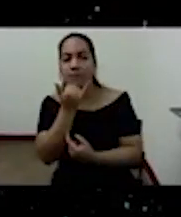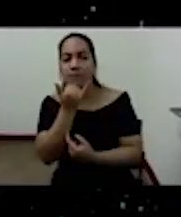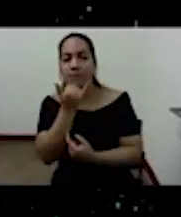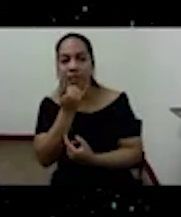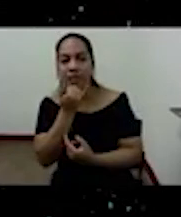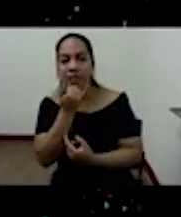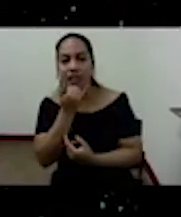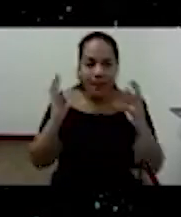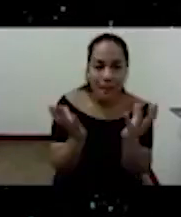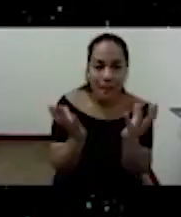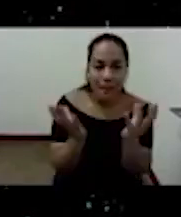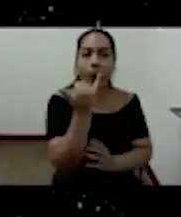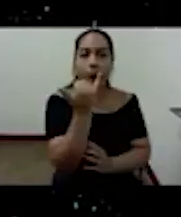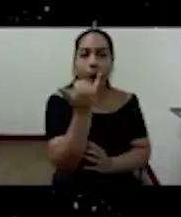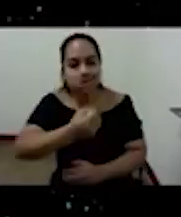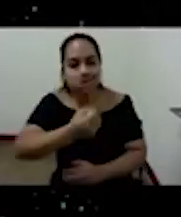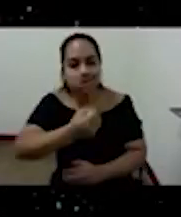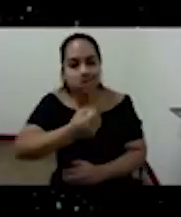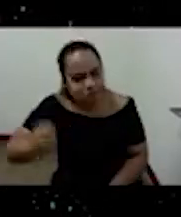está